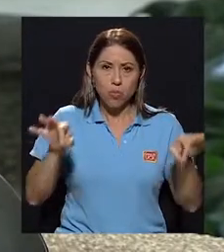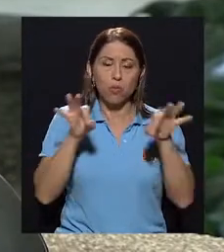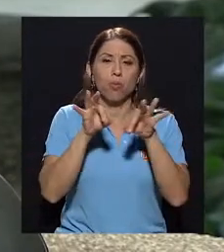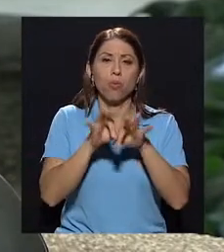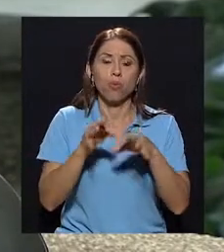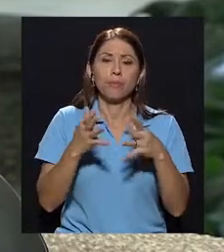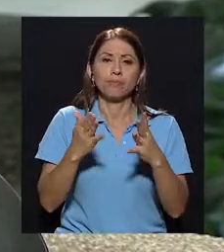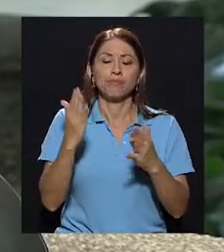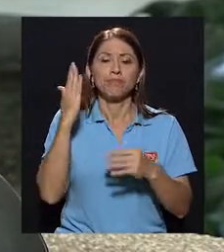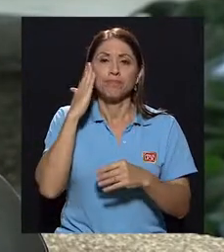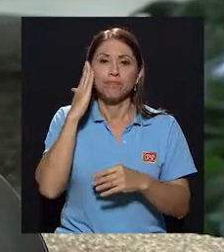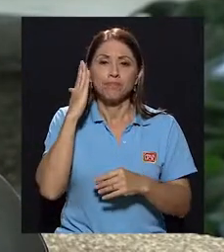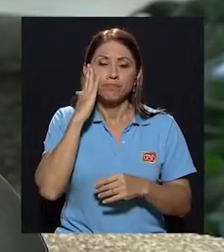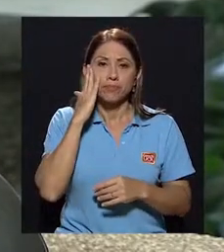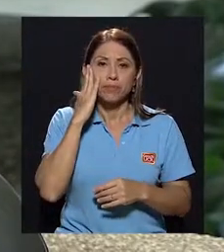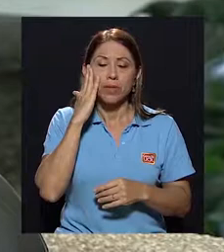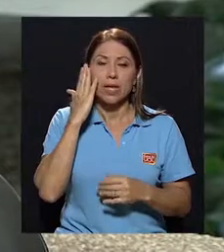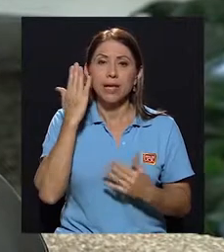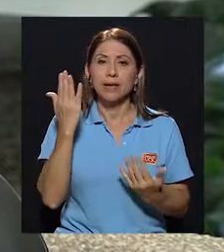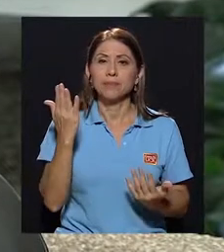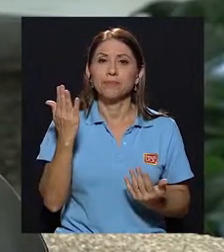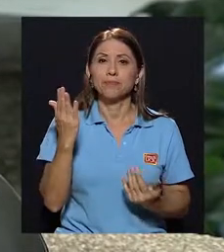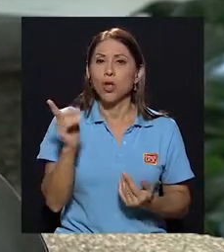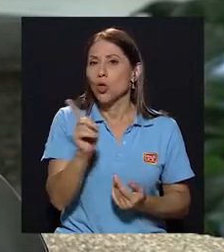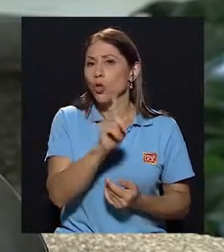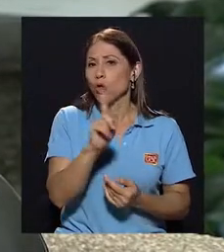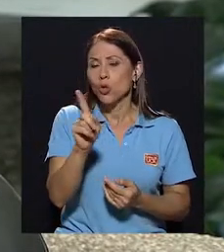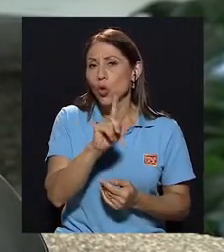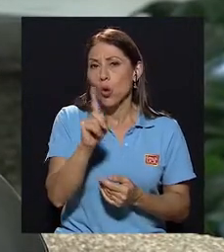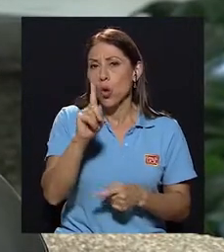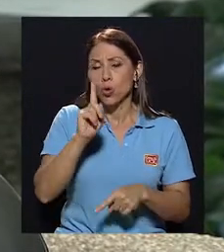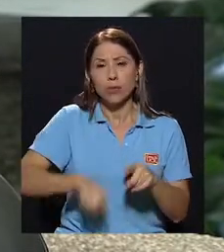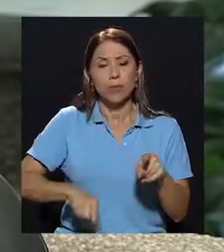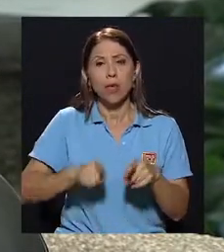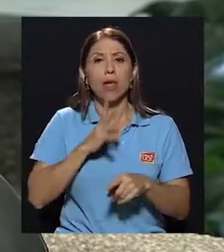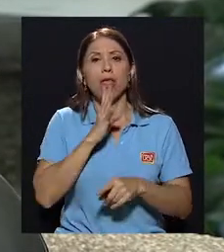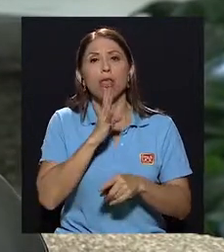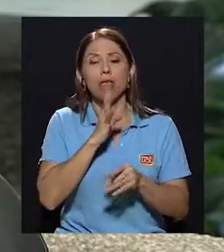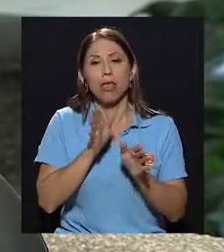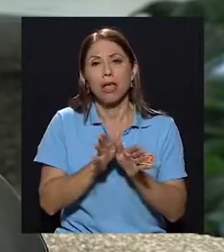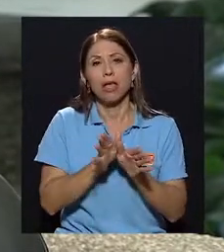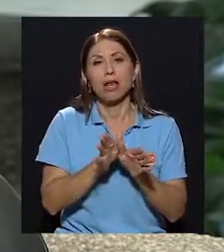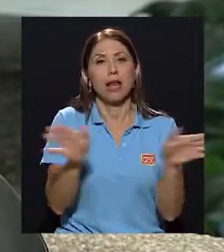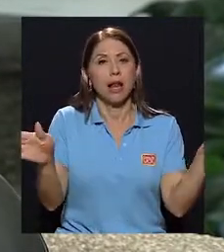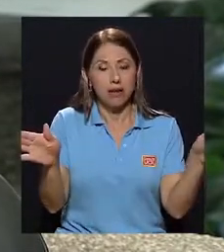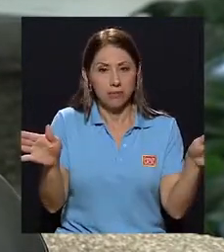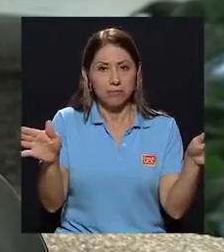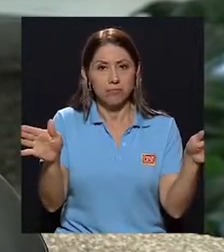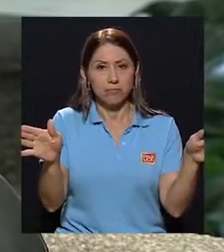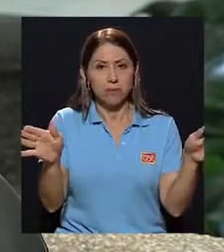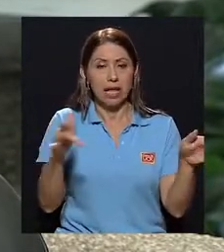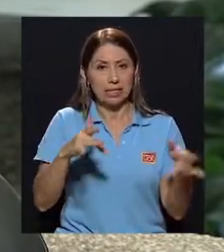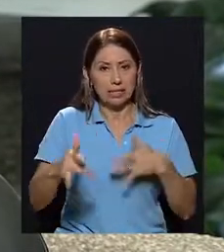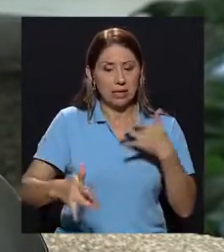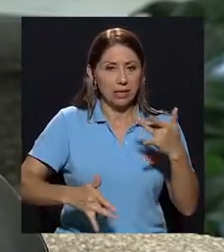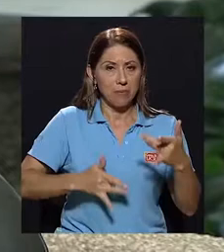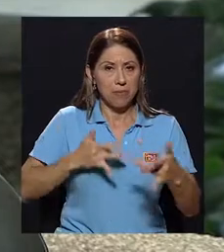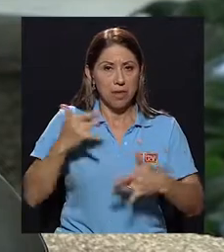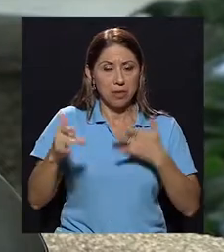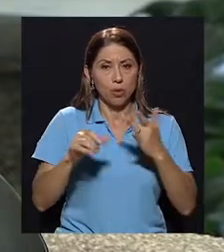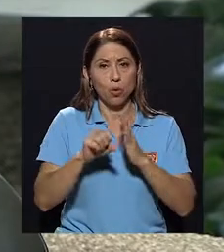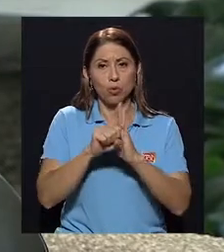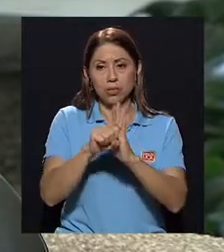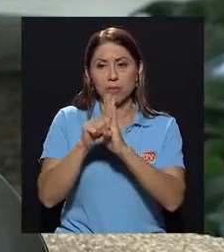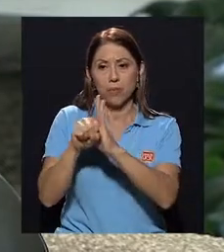en este sentido es saber que no es generalizable el sentimiento o el simbolismo en